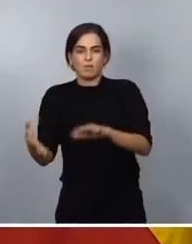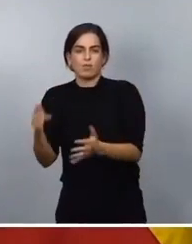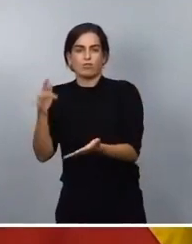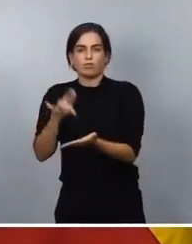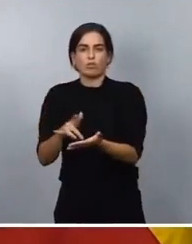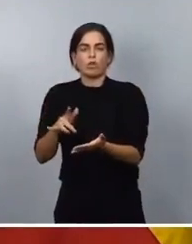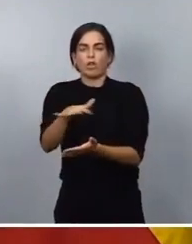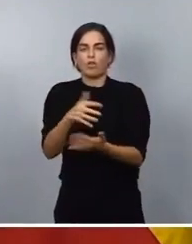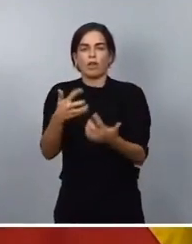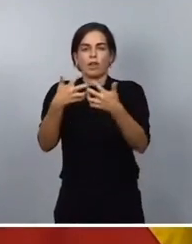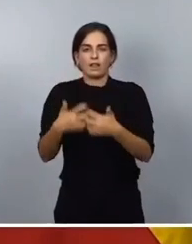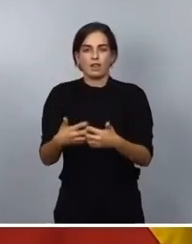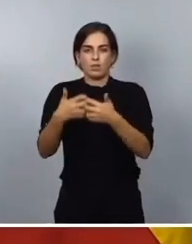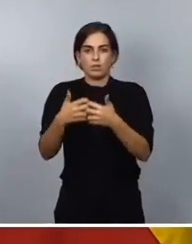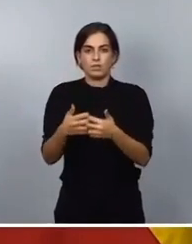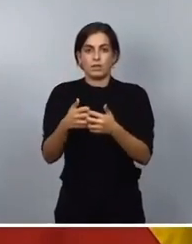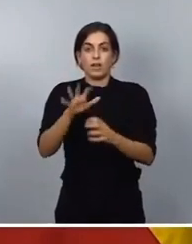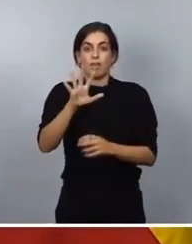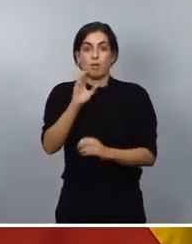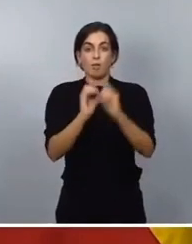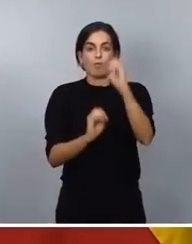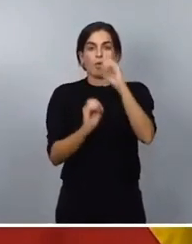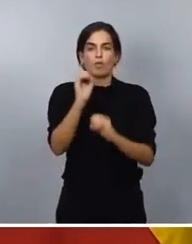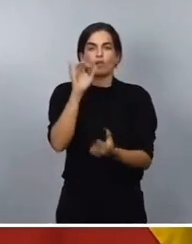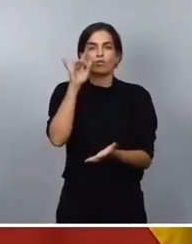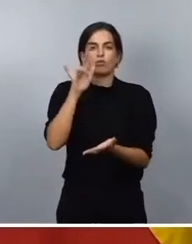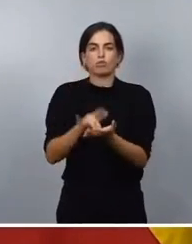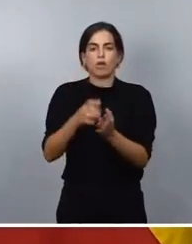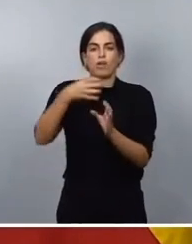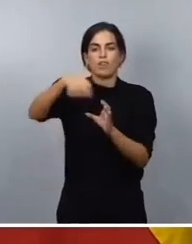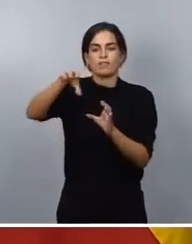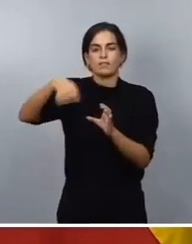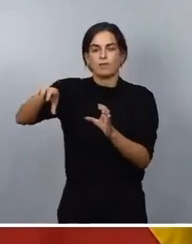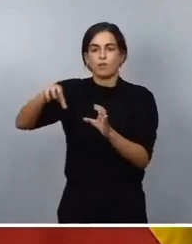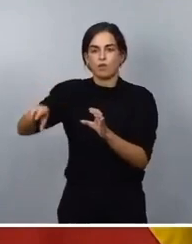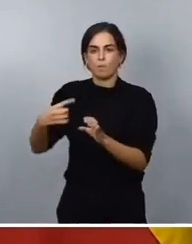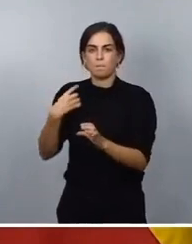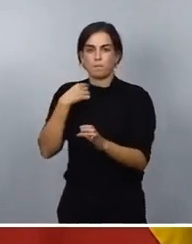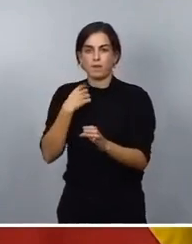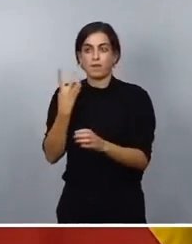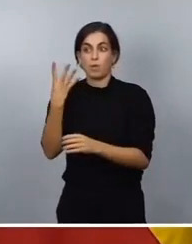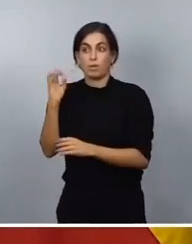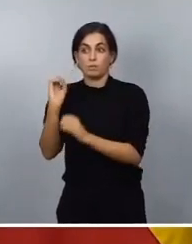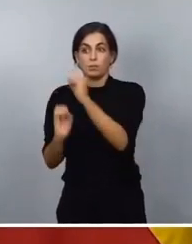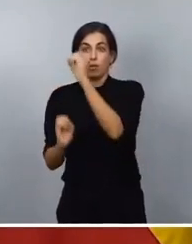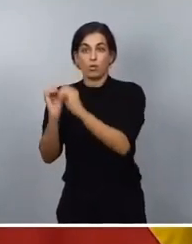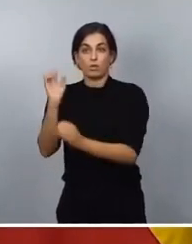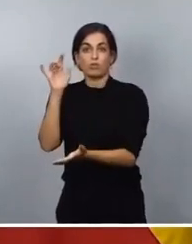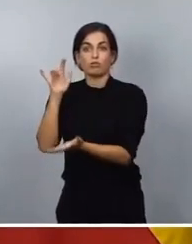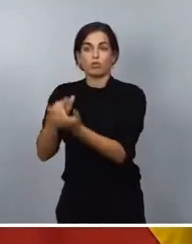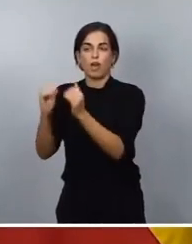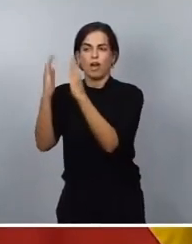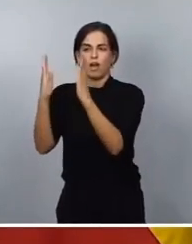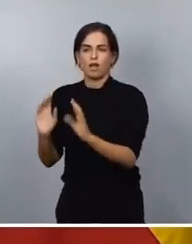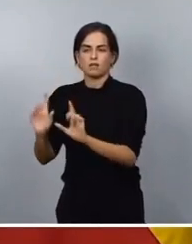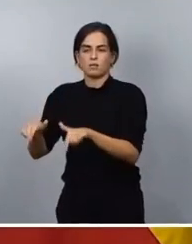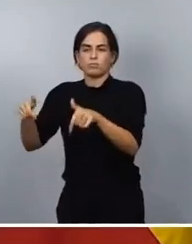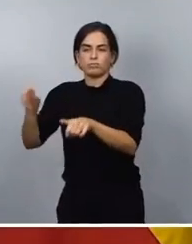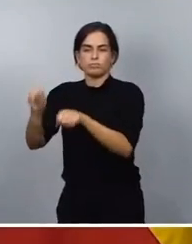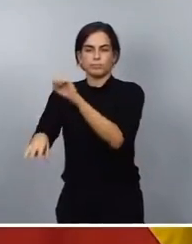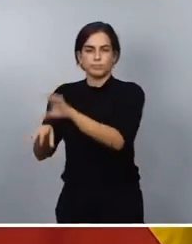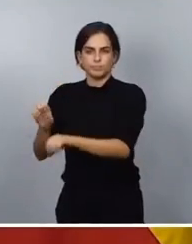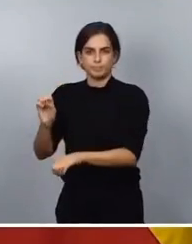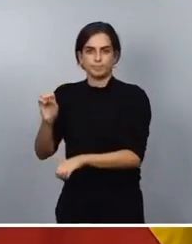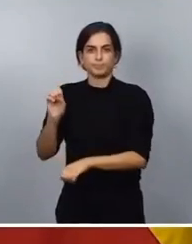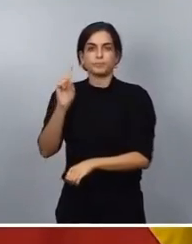5% lo es en la distribución, un 40% lo es en los hogares y un 15